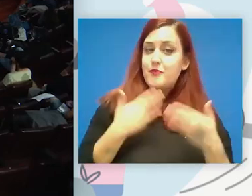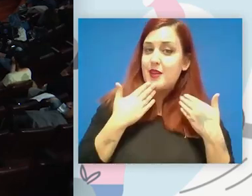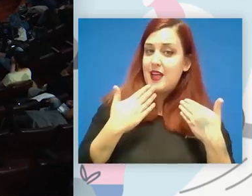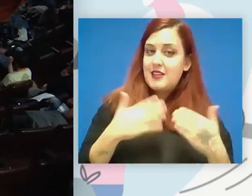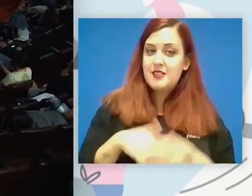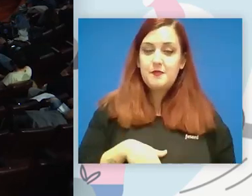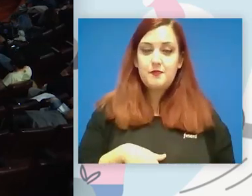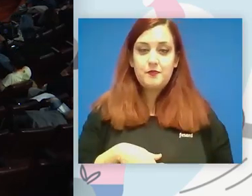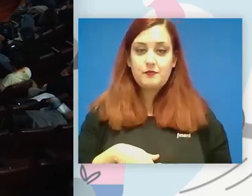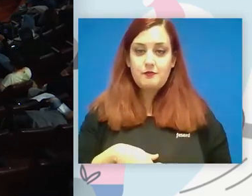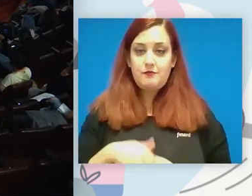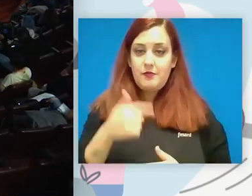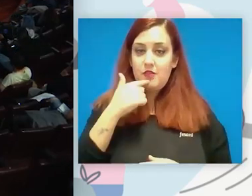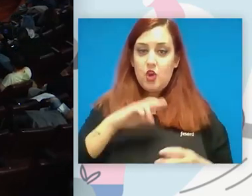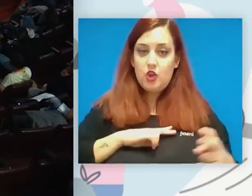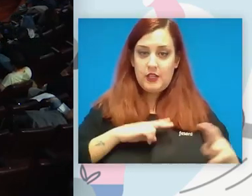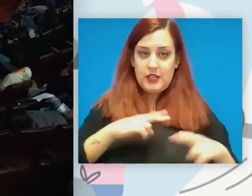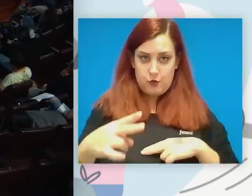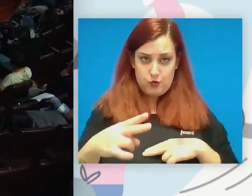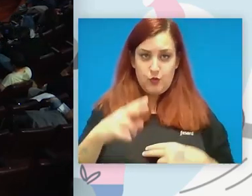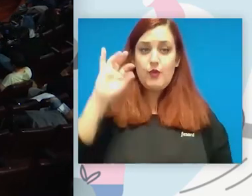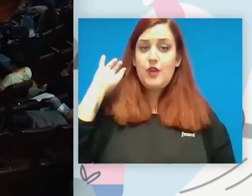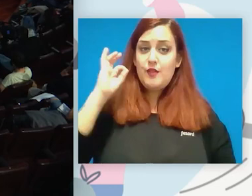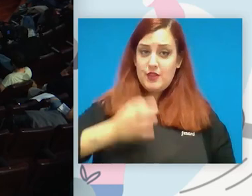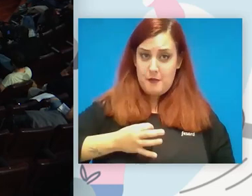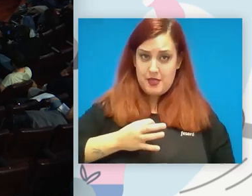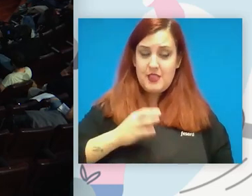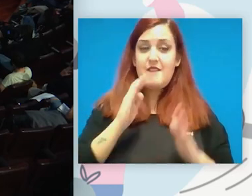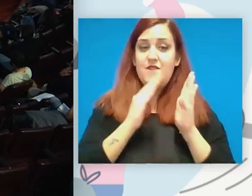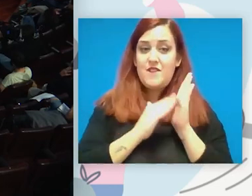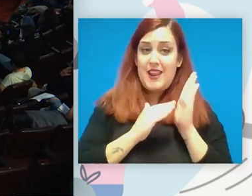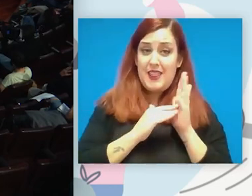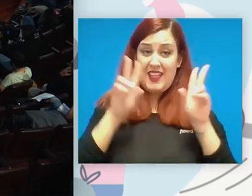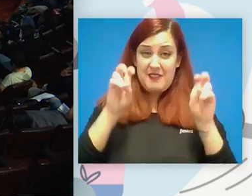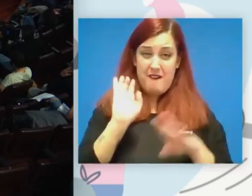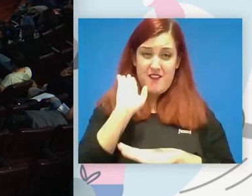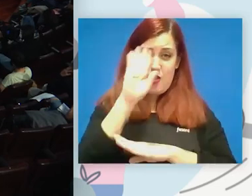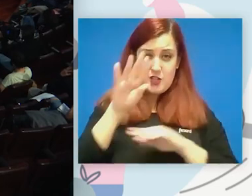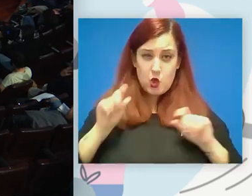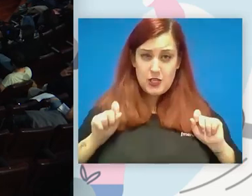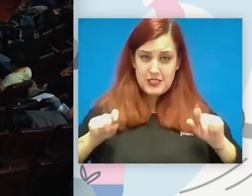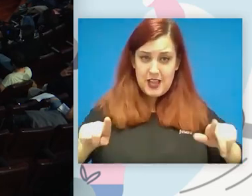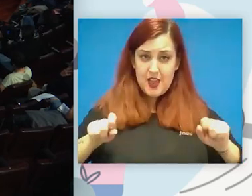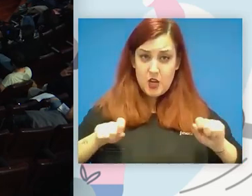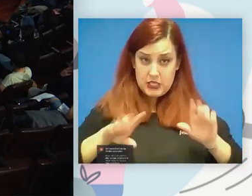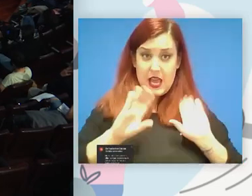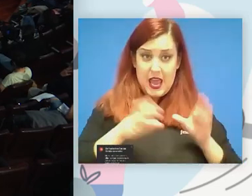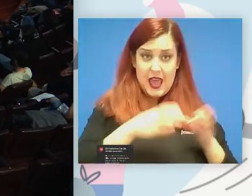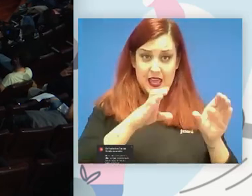bueno te respondo yo efectivamente en Valencia el baloncesto en silla de ruedas ha tenido varios equipos